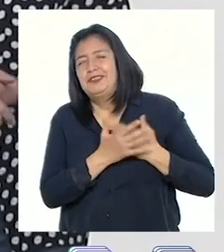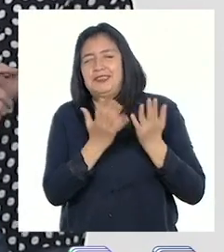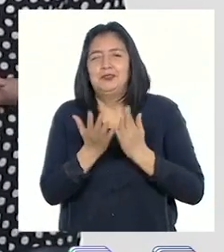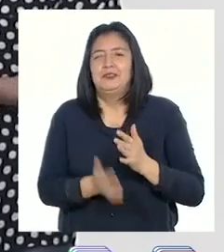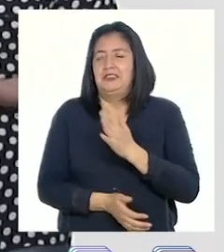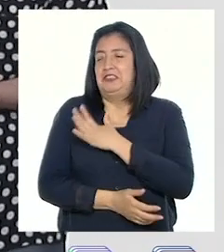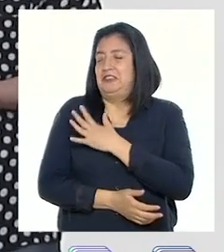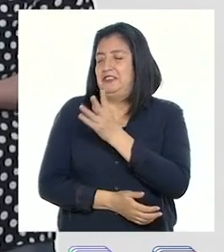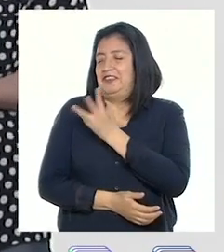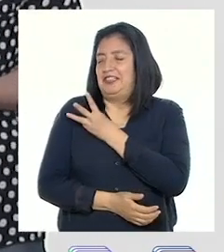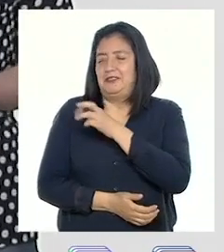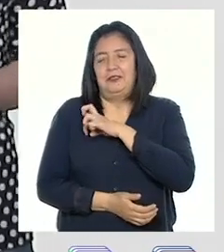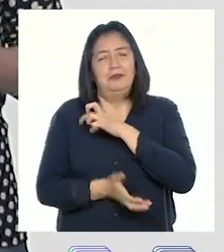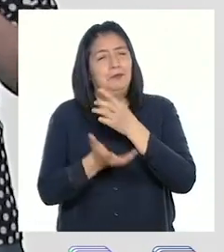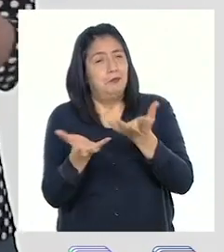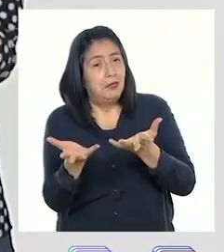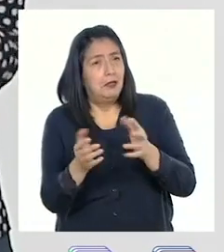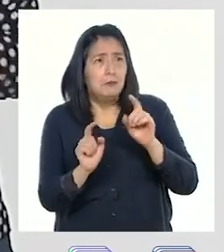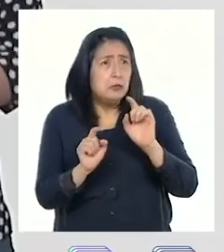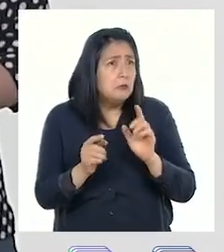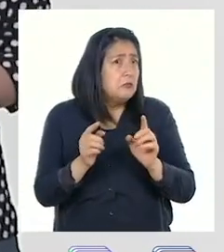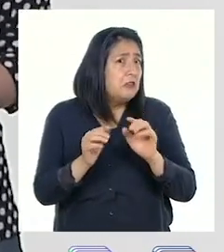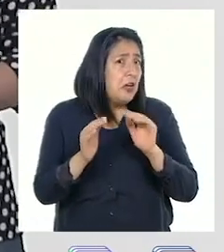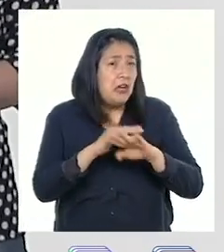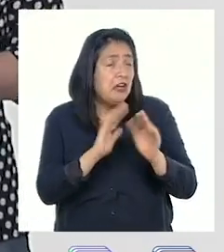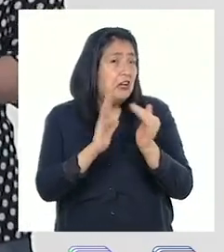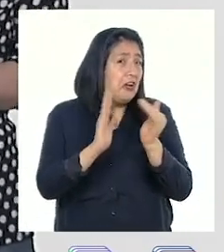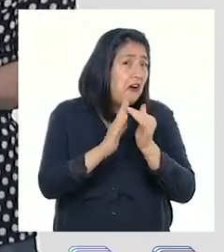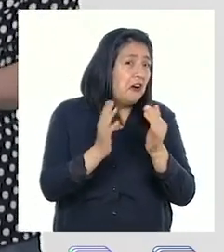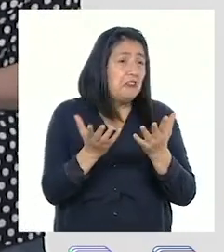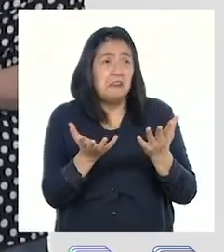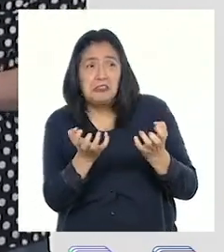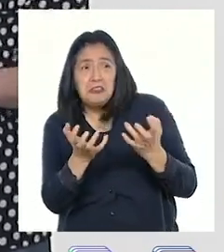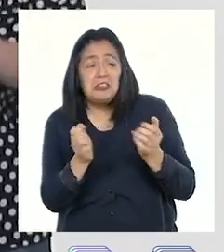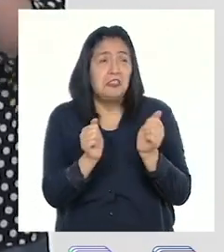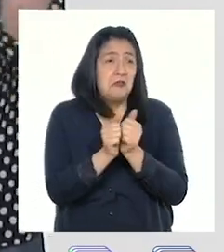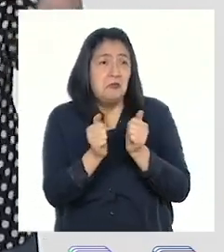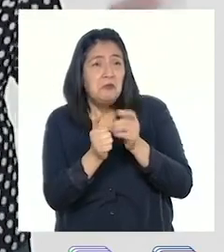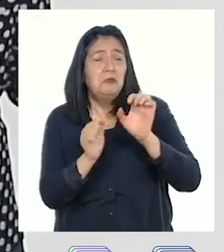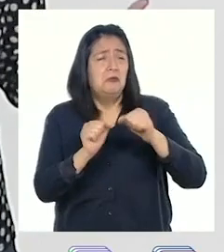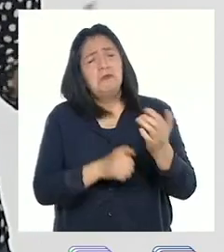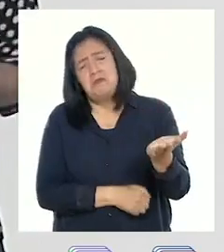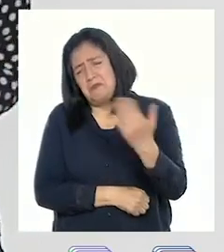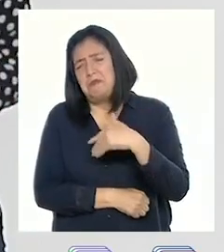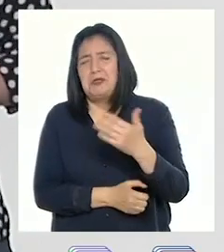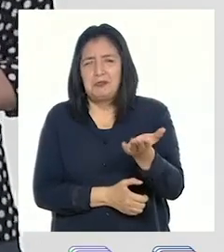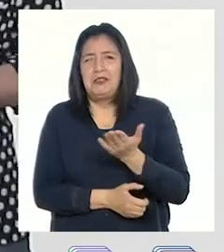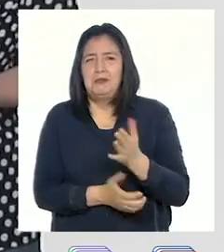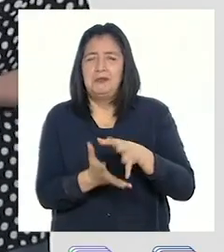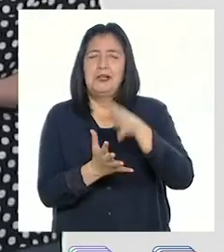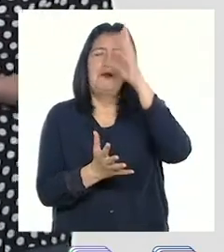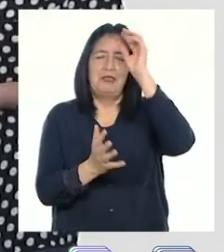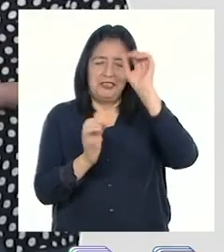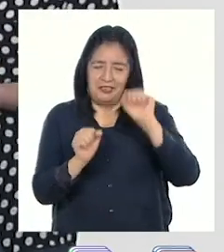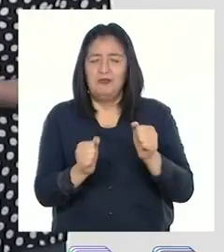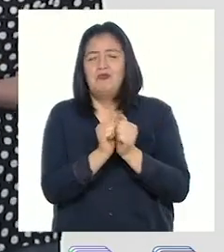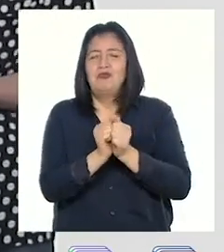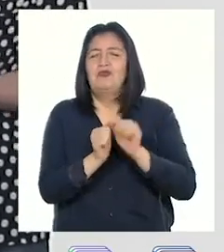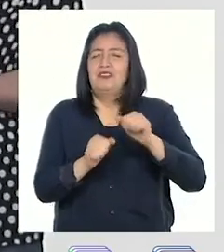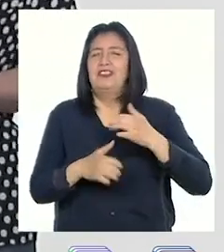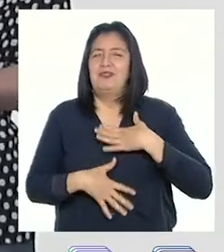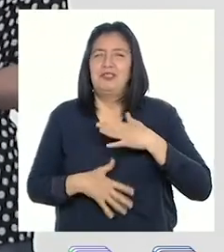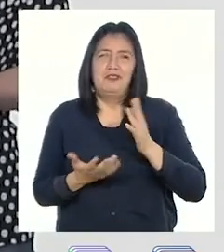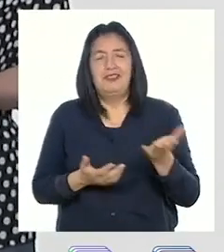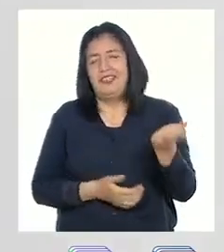estudiantes de quinto y sexto grado de primaria. Pero si hay alguien en casa que pueda y quiera acompañarnos, es bienvenido, porque aprender juntos siempre es más